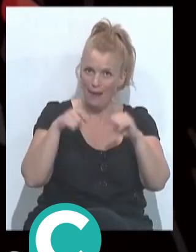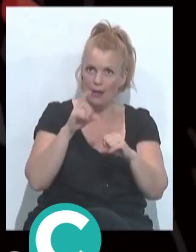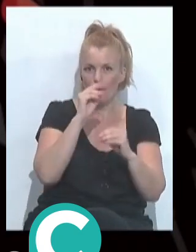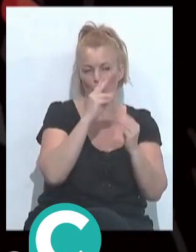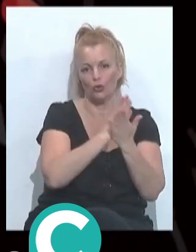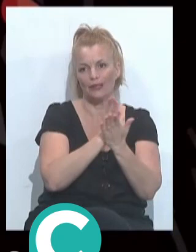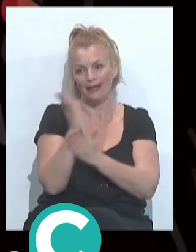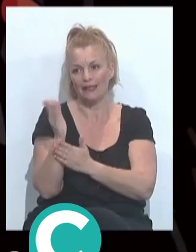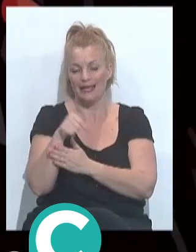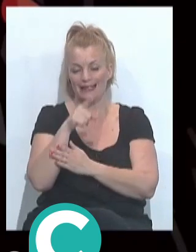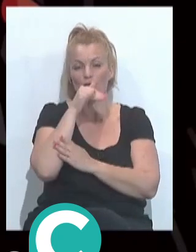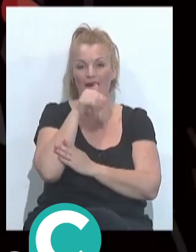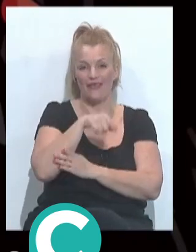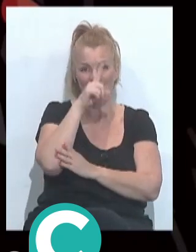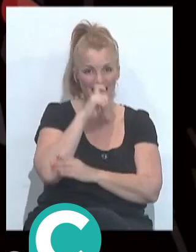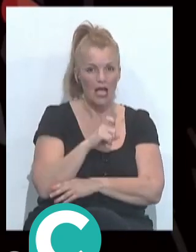nos ceñimos al jurado de este año,